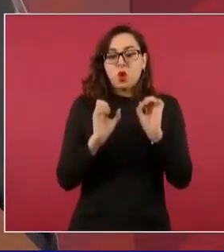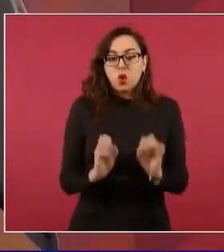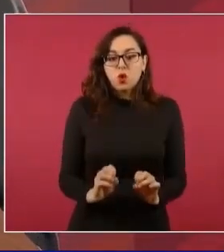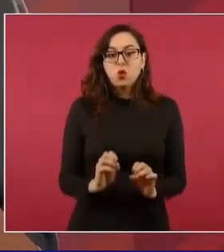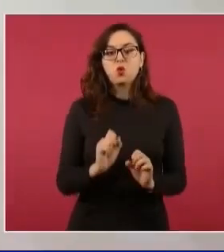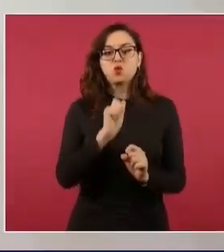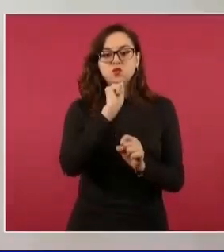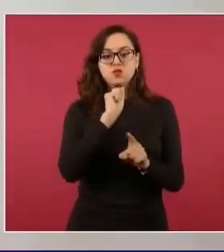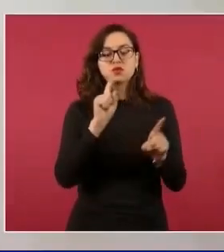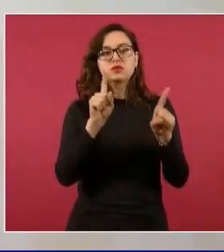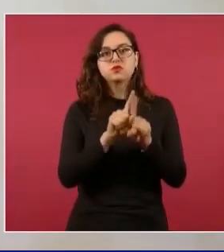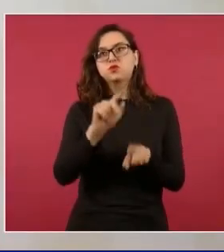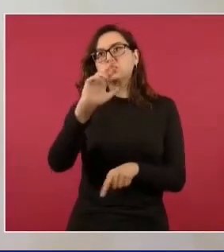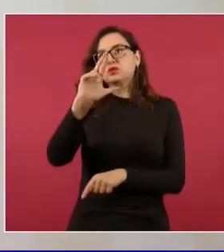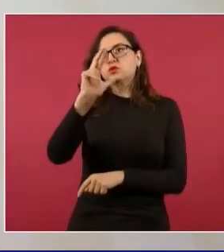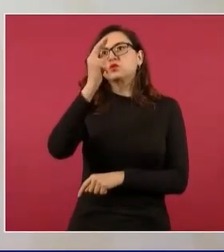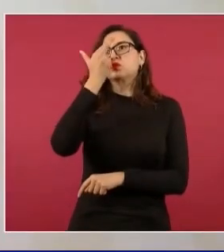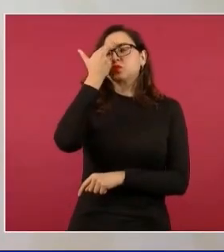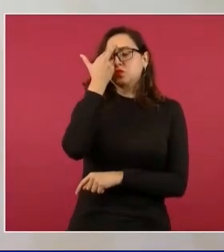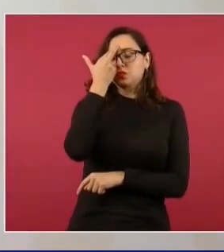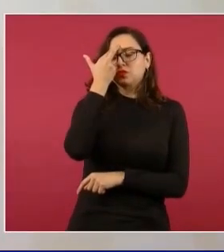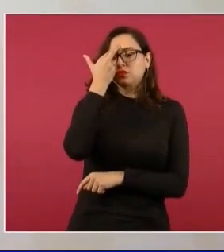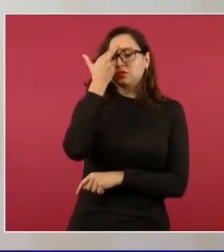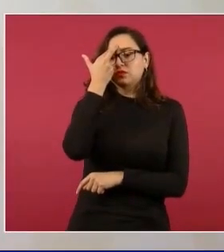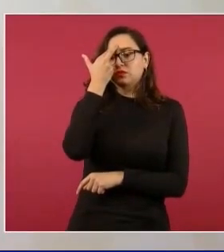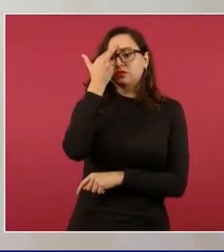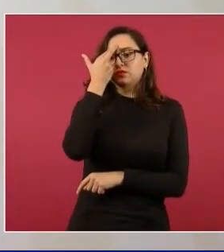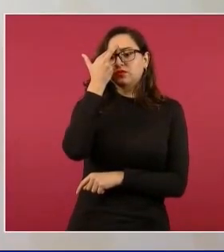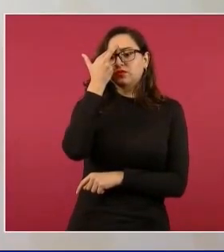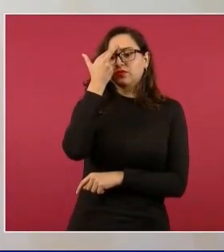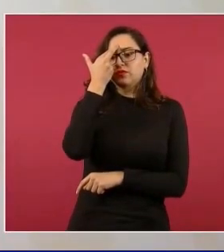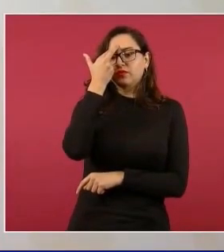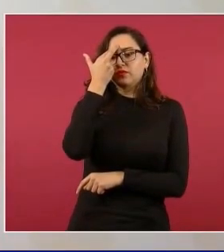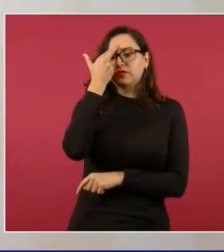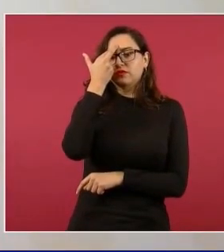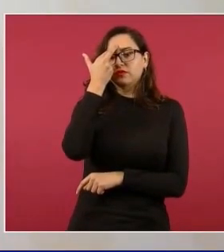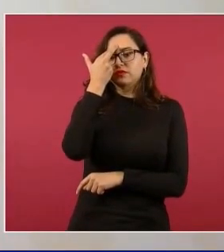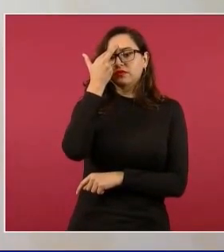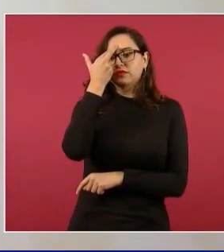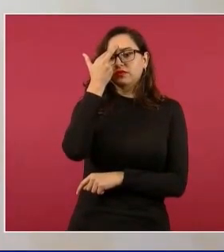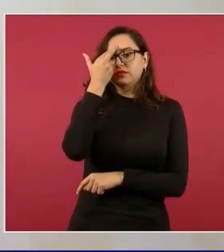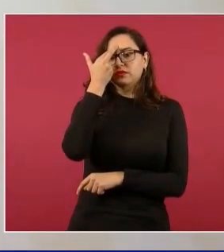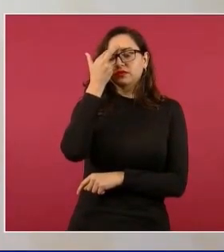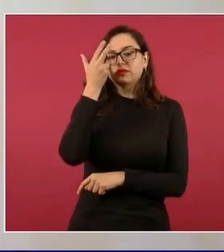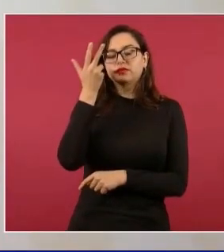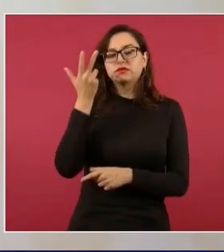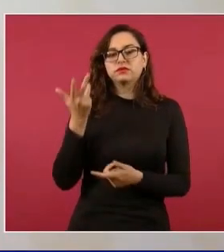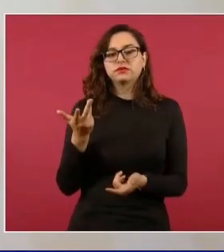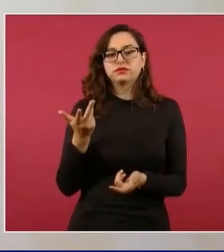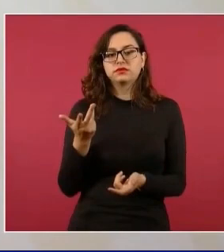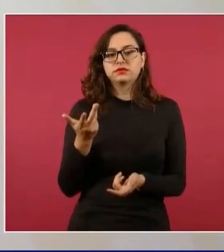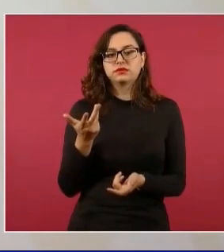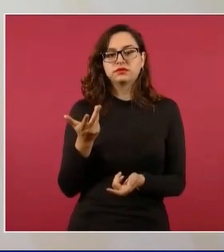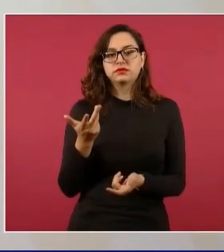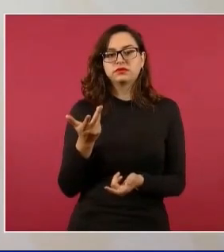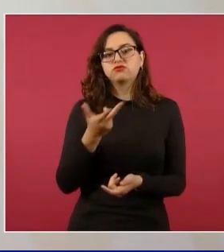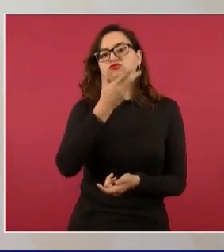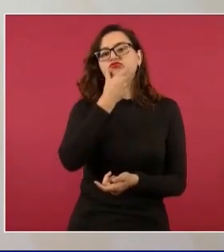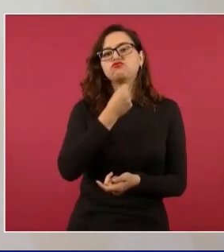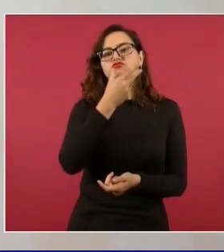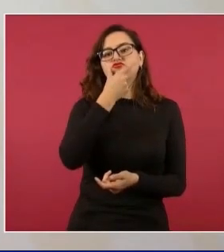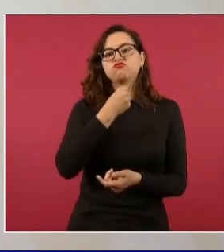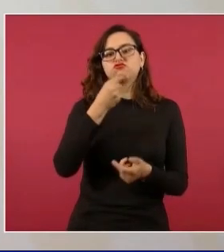lo que decía el liberal